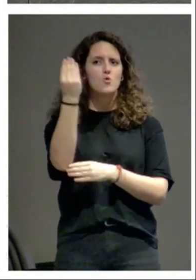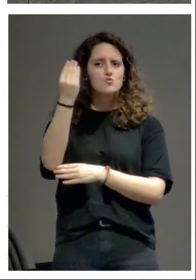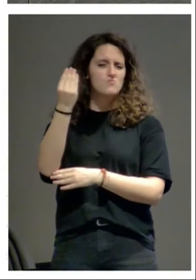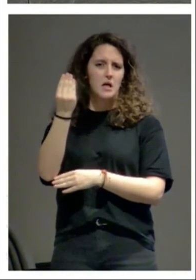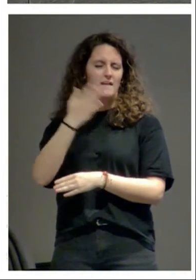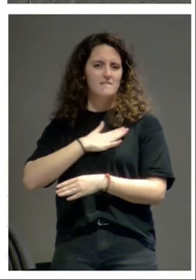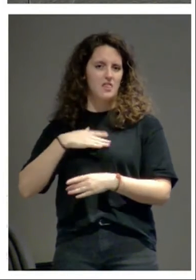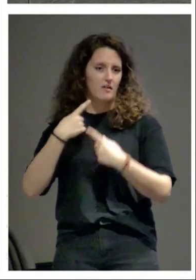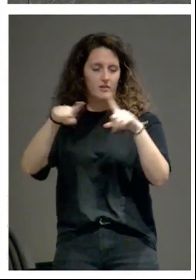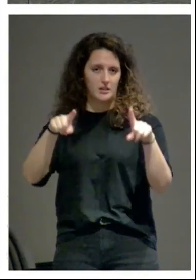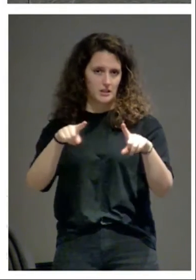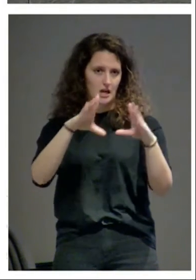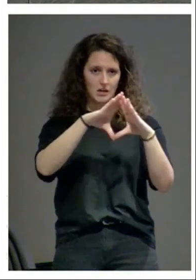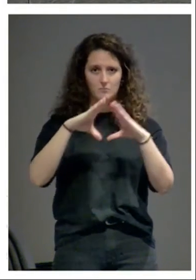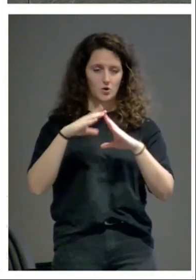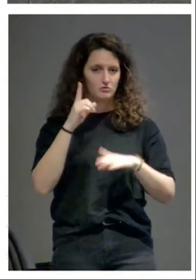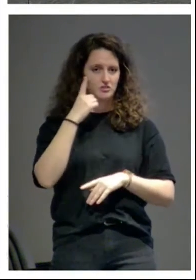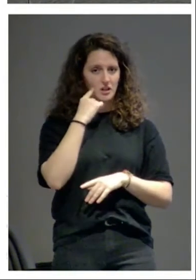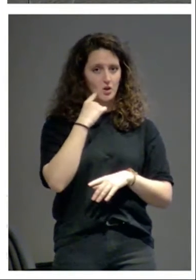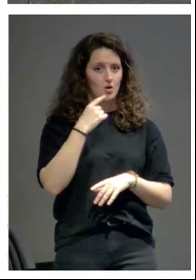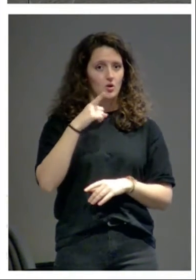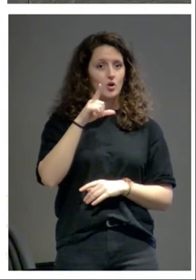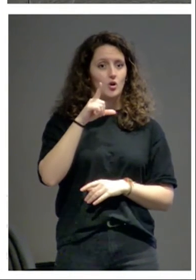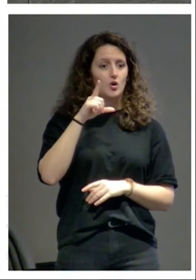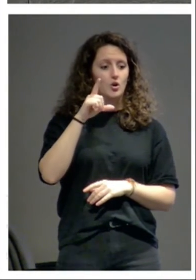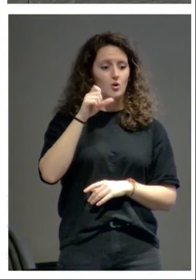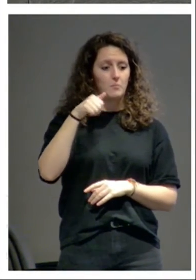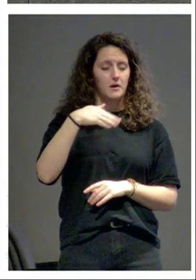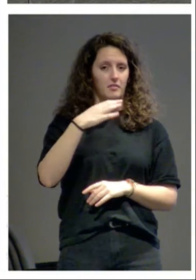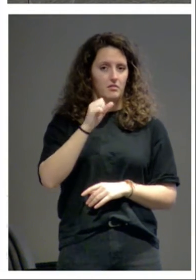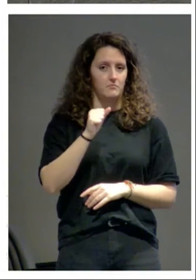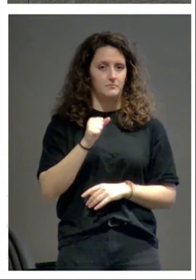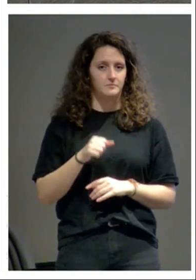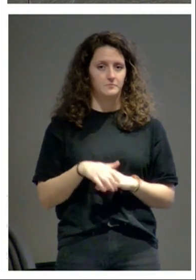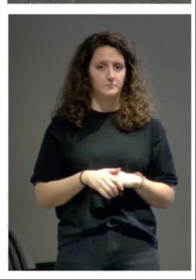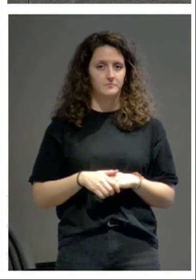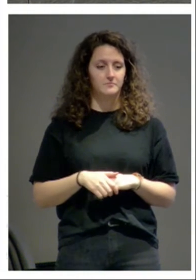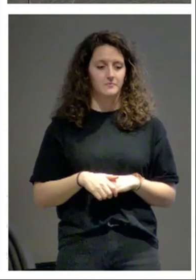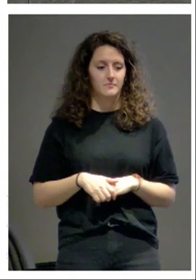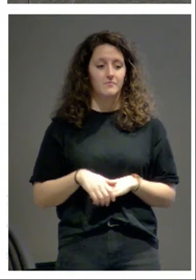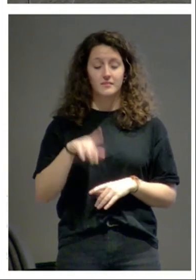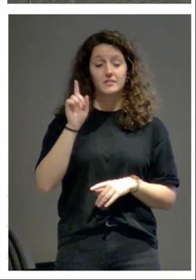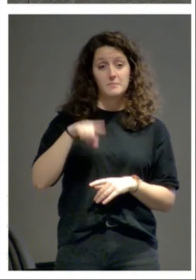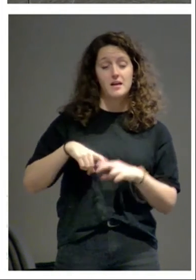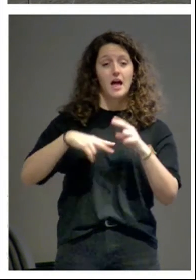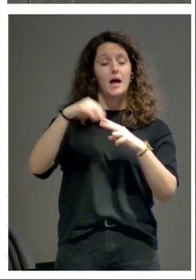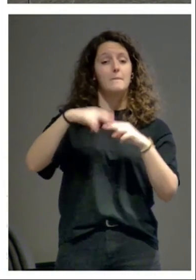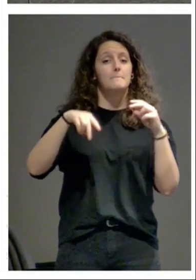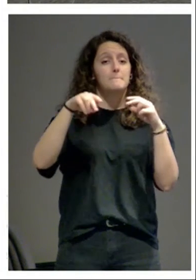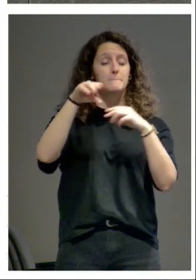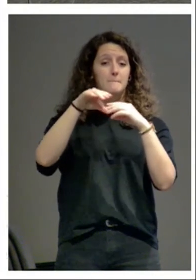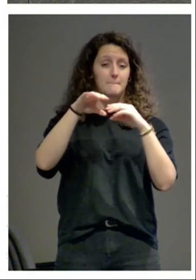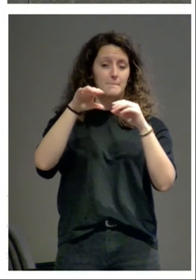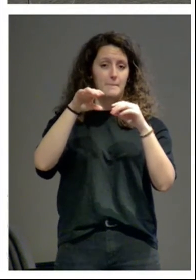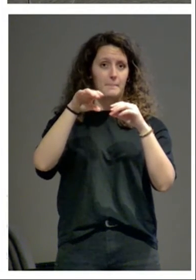del que hay en las iglesias de tradición lombarda y hemos visto el aparejo de Leire que va hacia Ujue